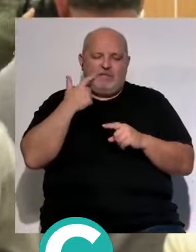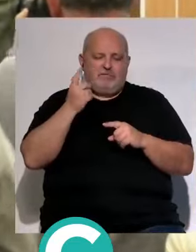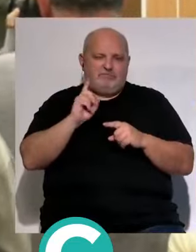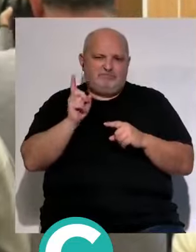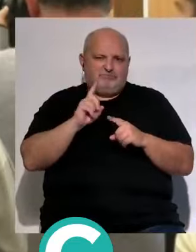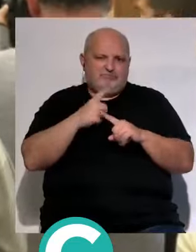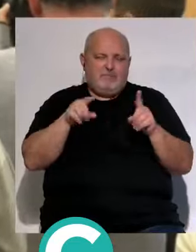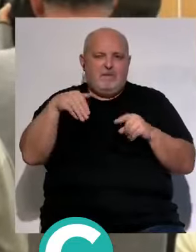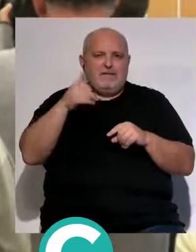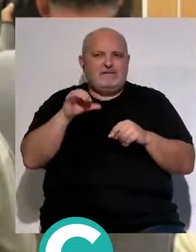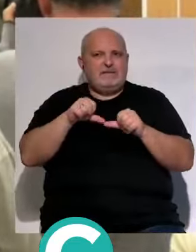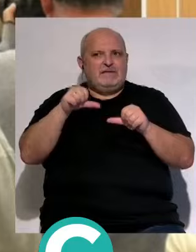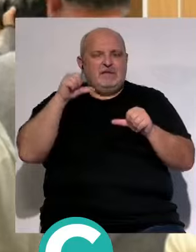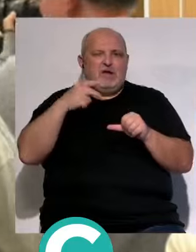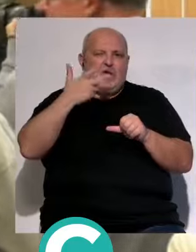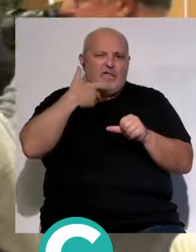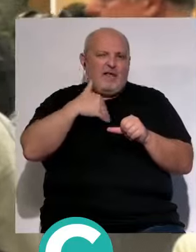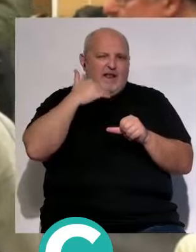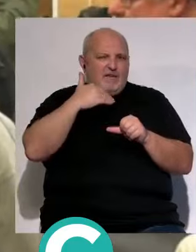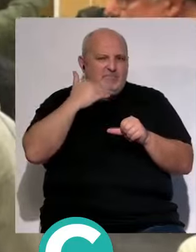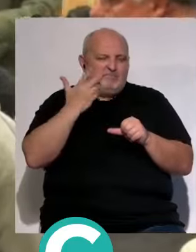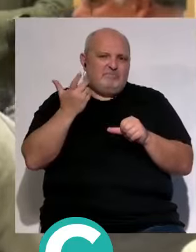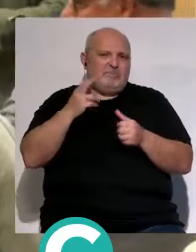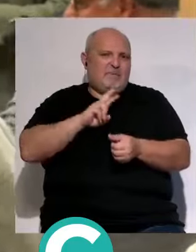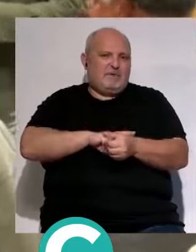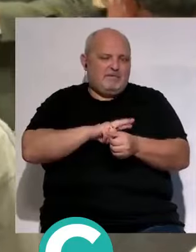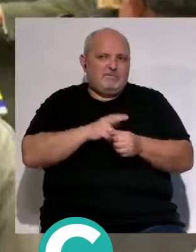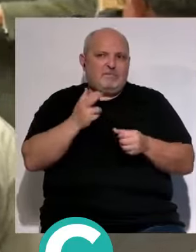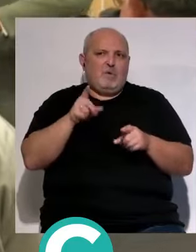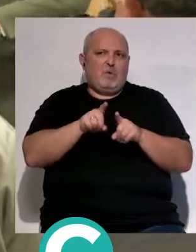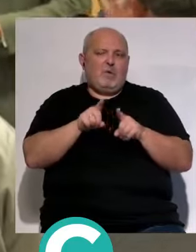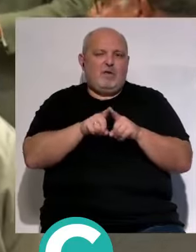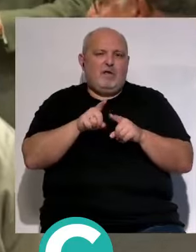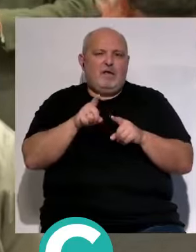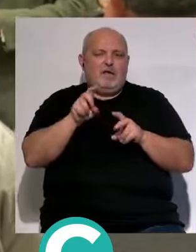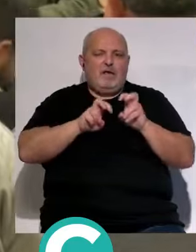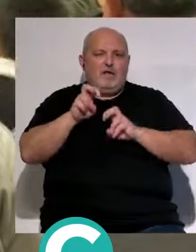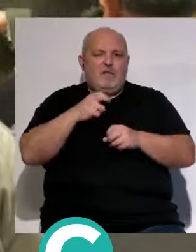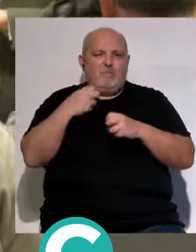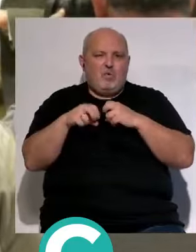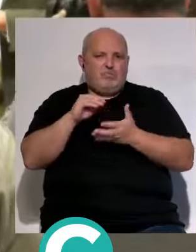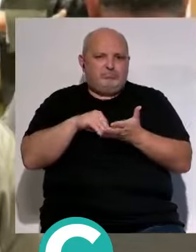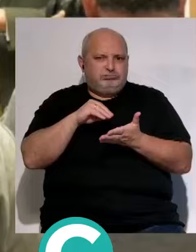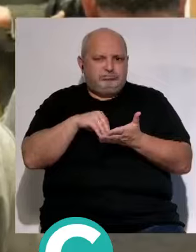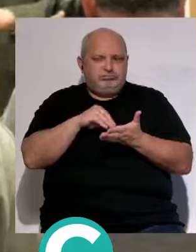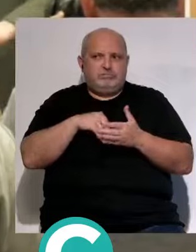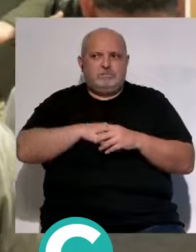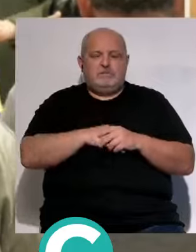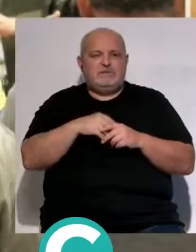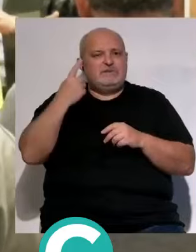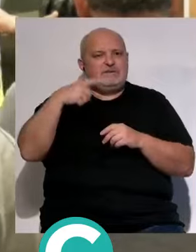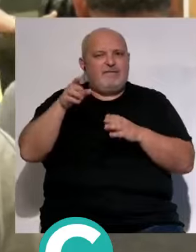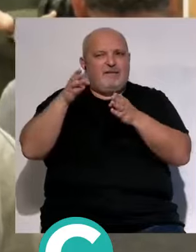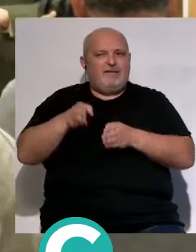ningún lado porque Masí ya es un futbolista que lo conocemos sabemos su rendimiento que también es propenso a lesiones y ya un futbolista que ya se